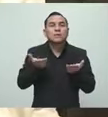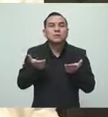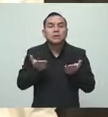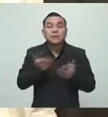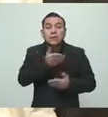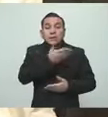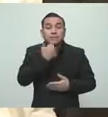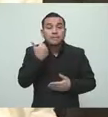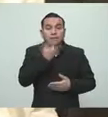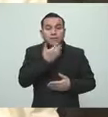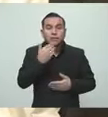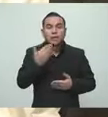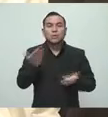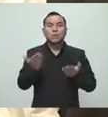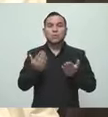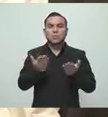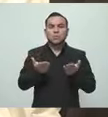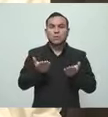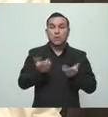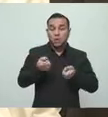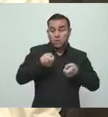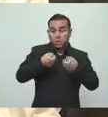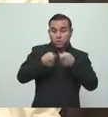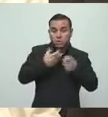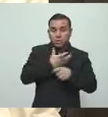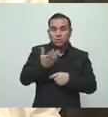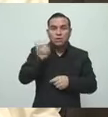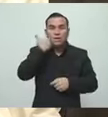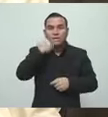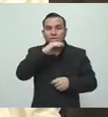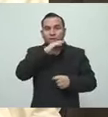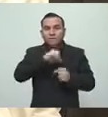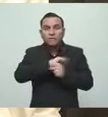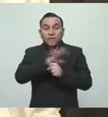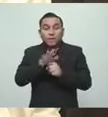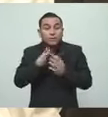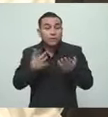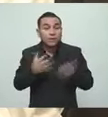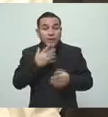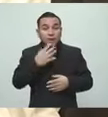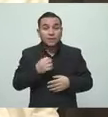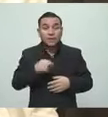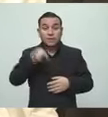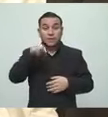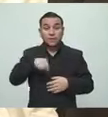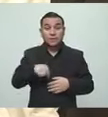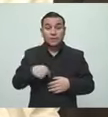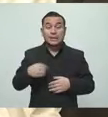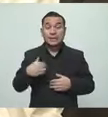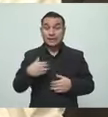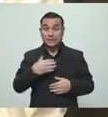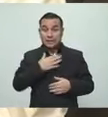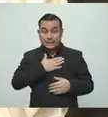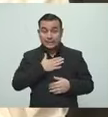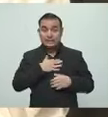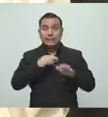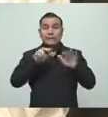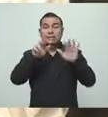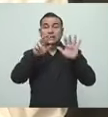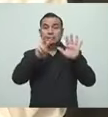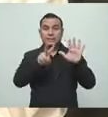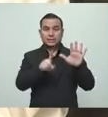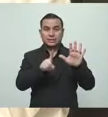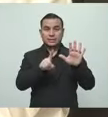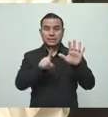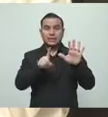¿Cómo vamos a tener la avalancha de pacientes que tenemos? Es increíble. Ahorita hay seis pacientes, nosotros les llamamos